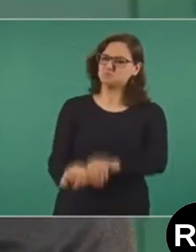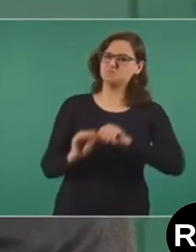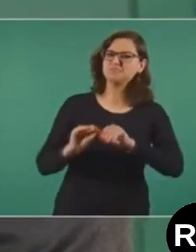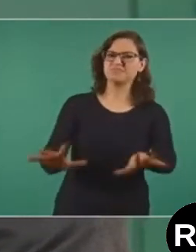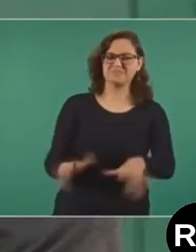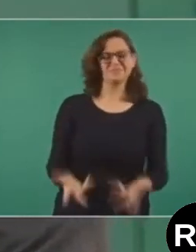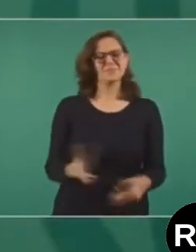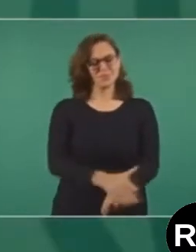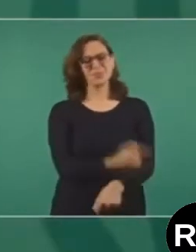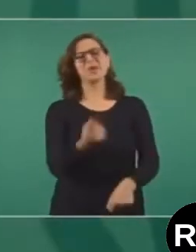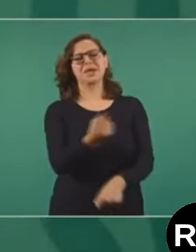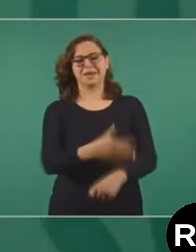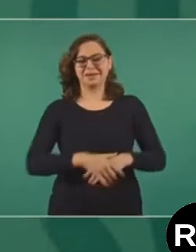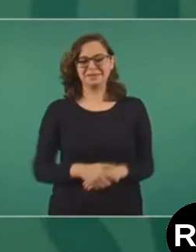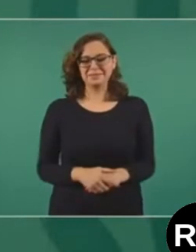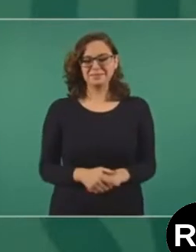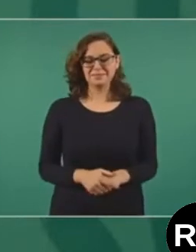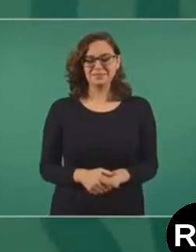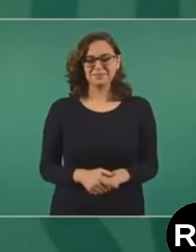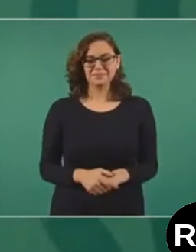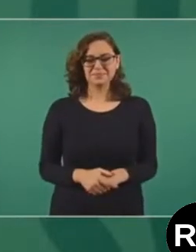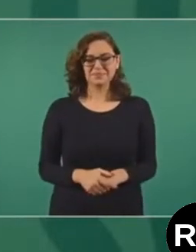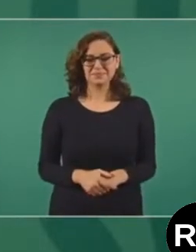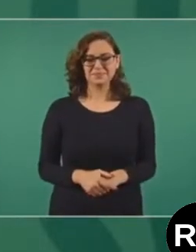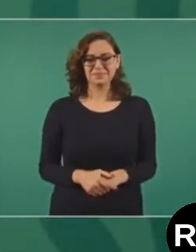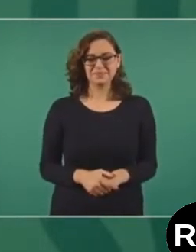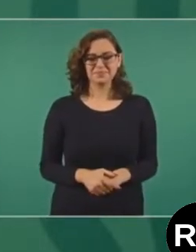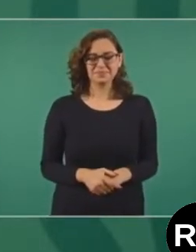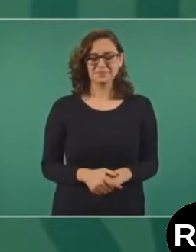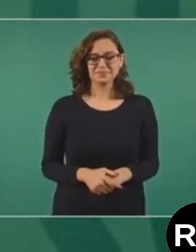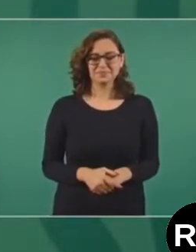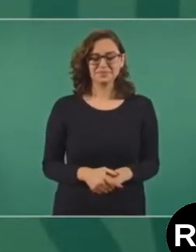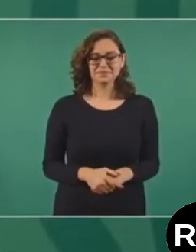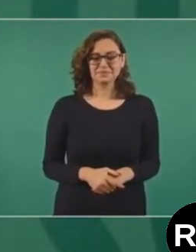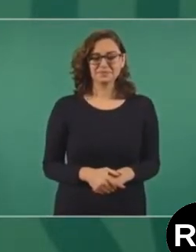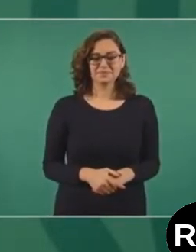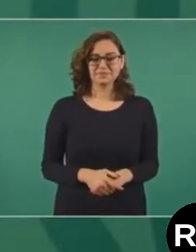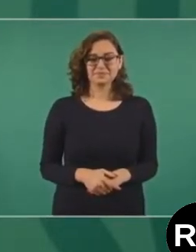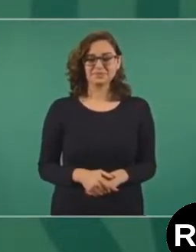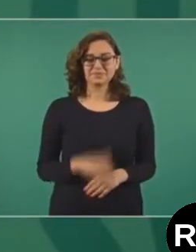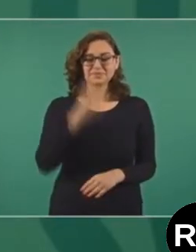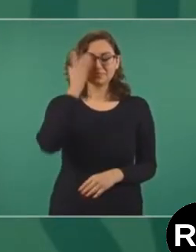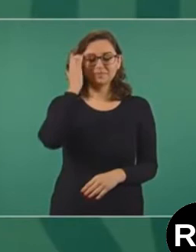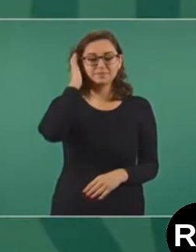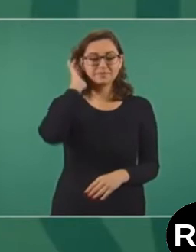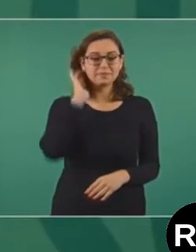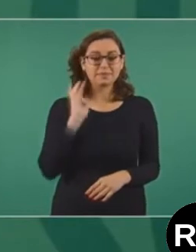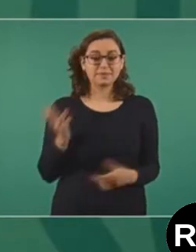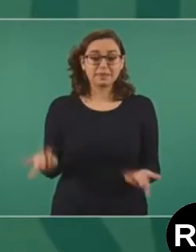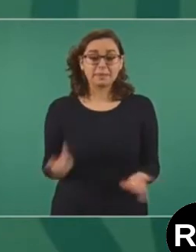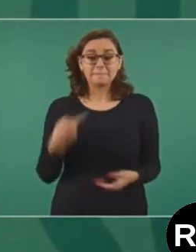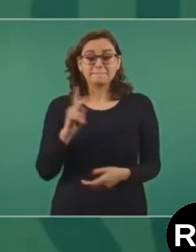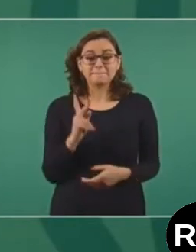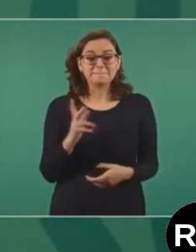Pero lo importante es que, como se trata de una mujer